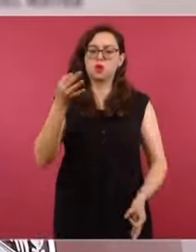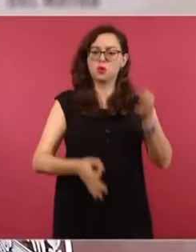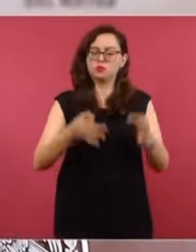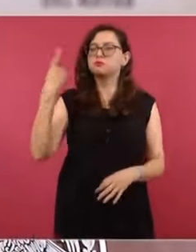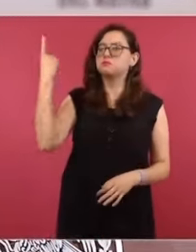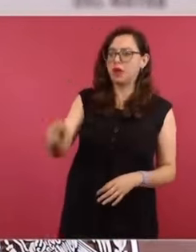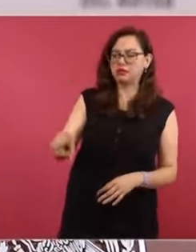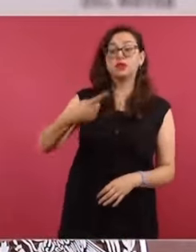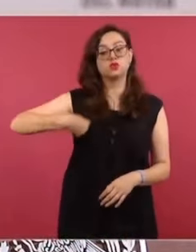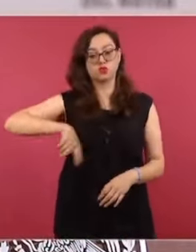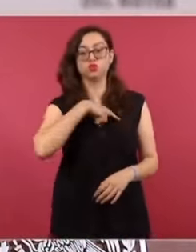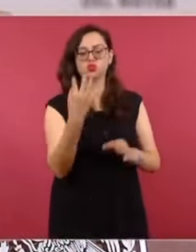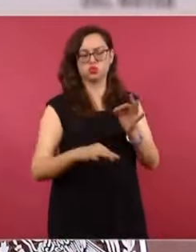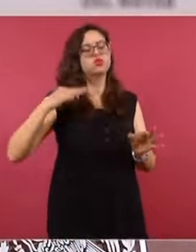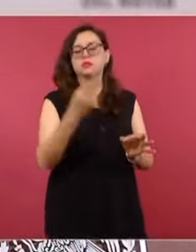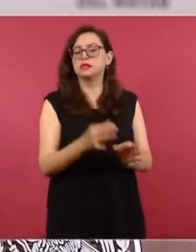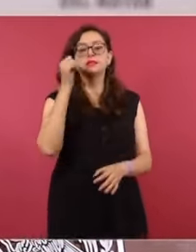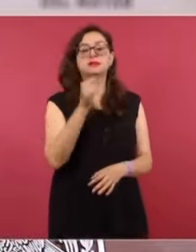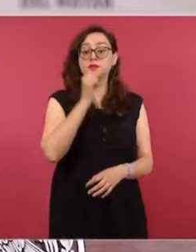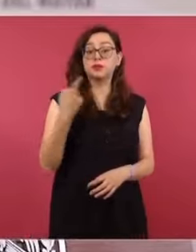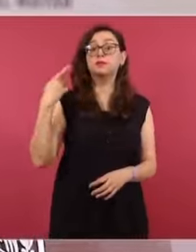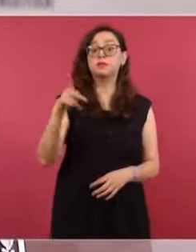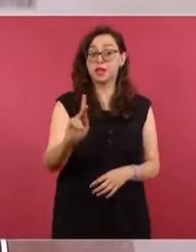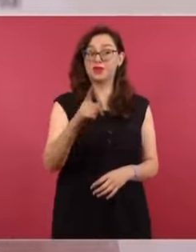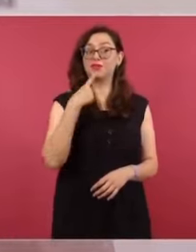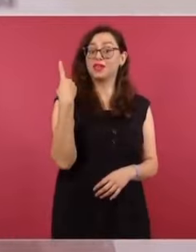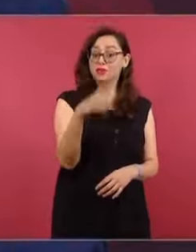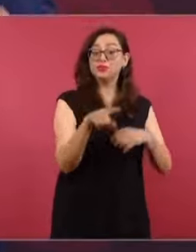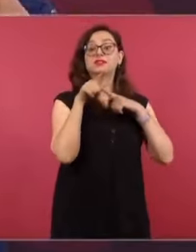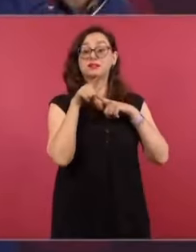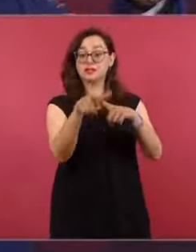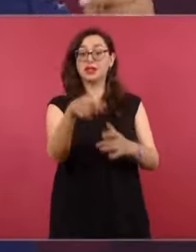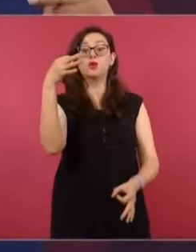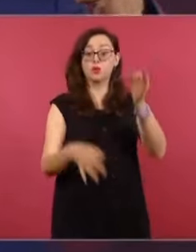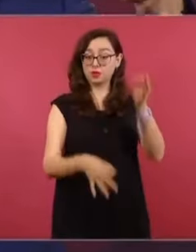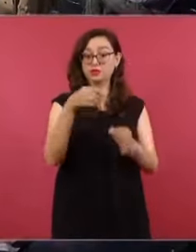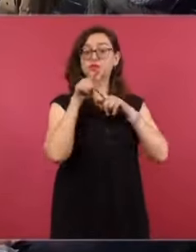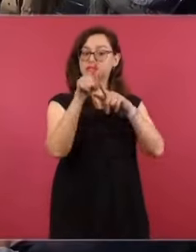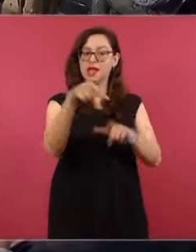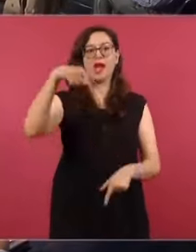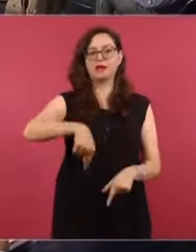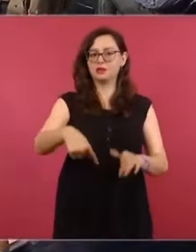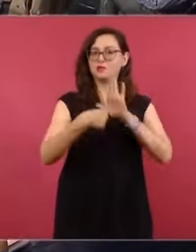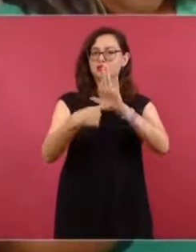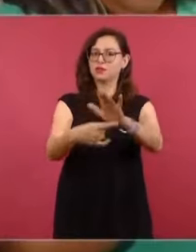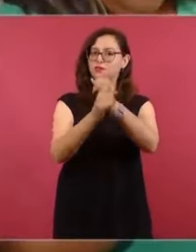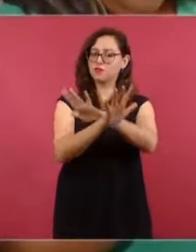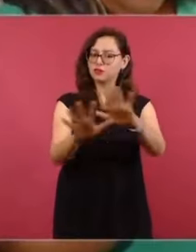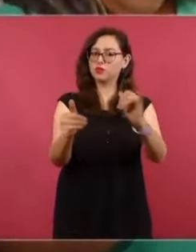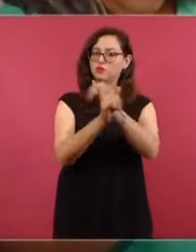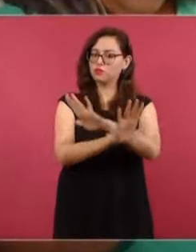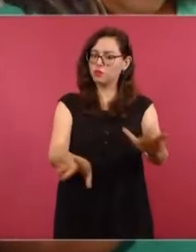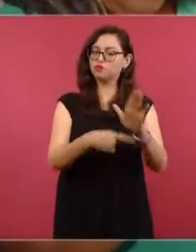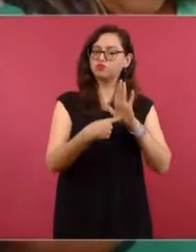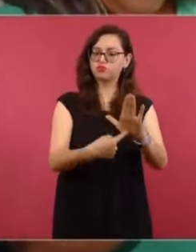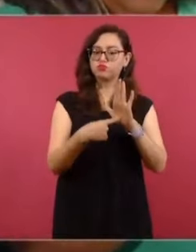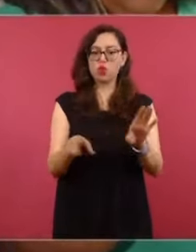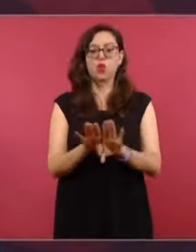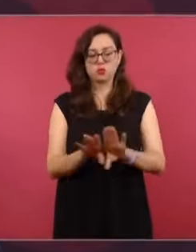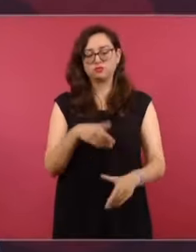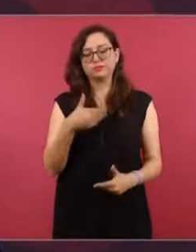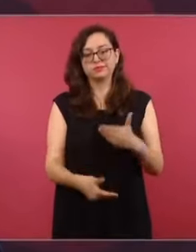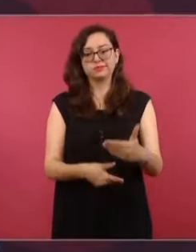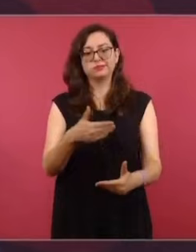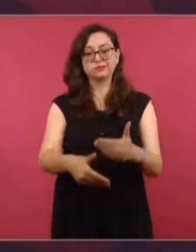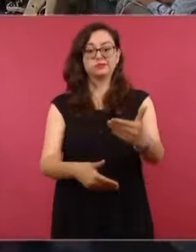una orden judicial. tengo y otros datos. a litigar. Y aquí vamos a estar informando de cómo van las cosas.